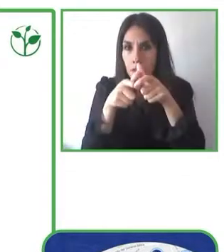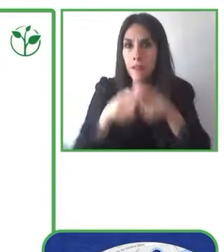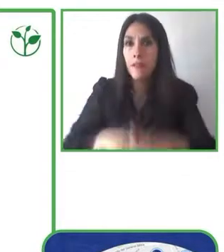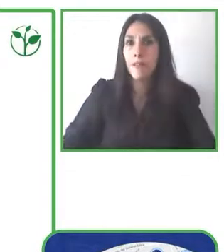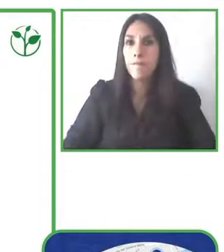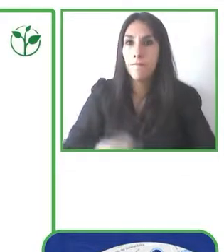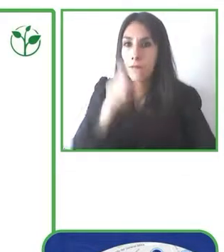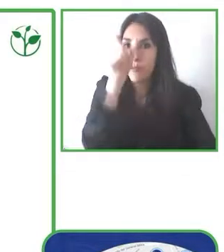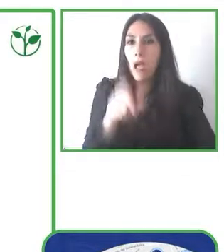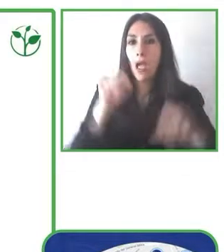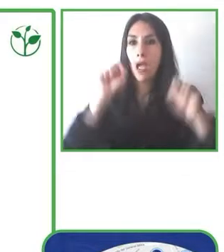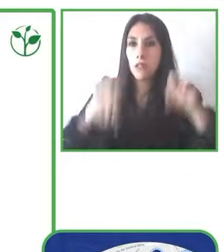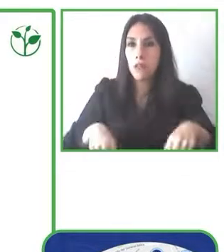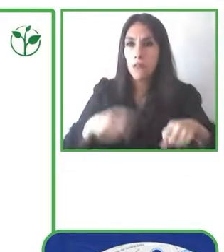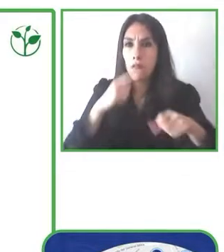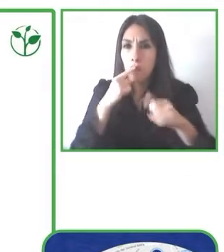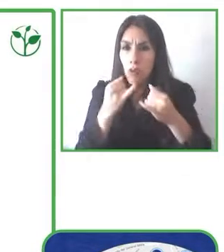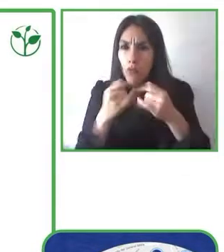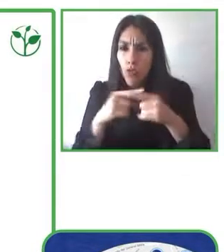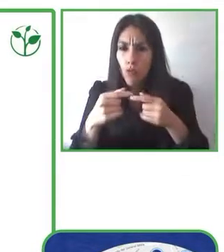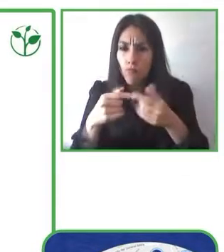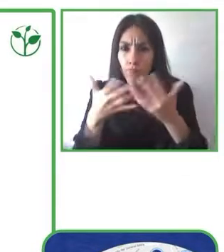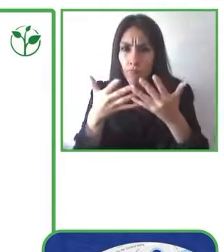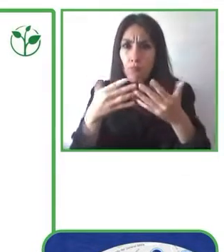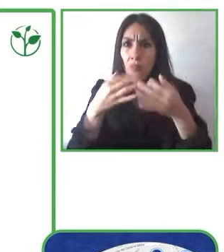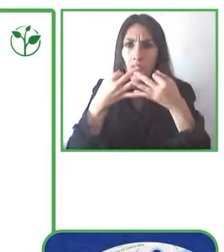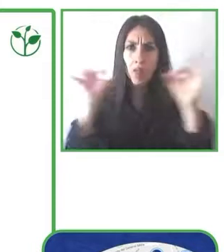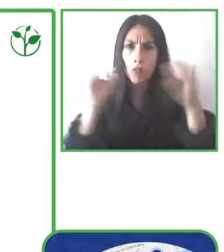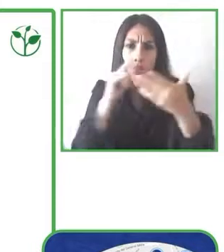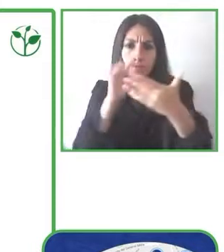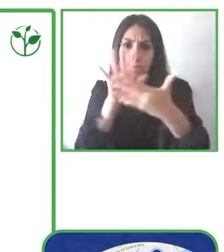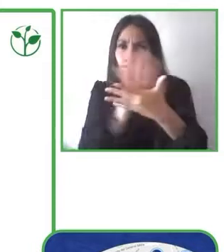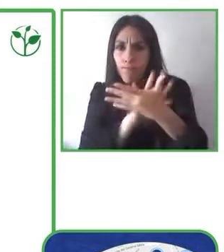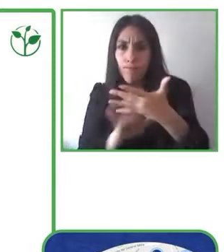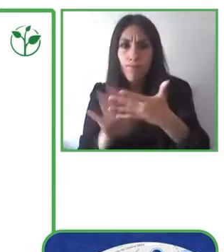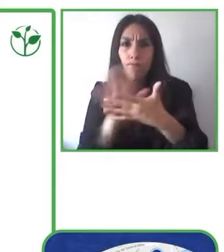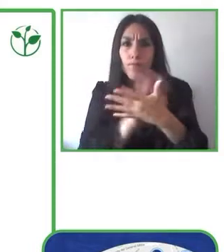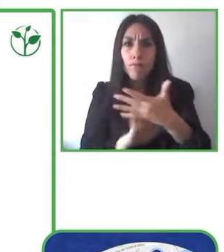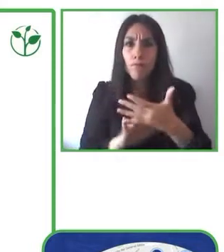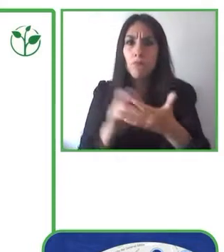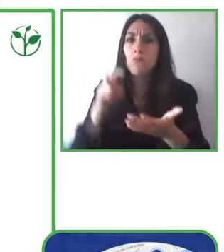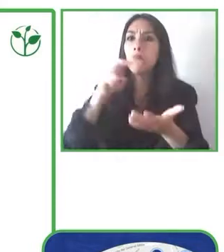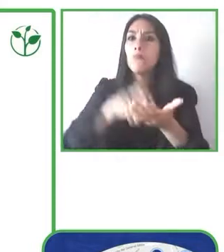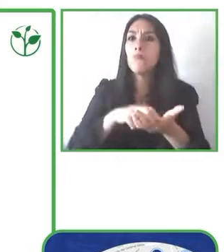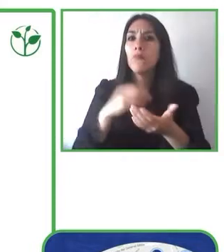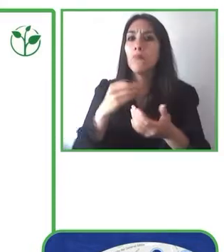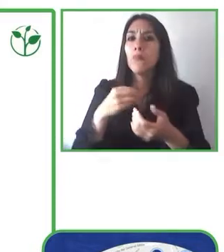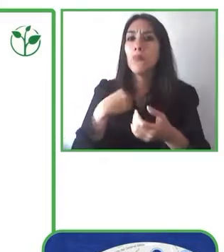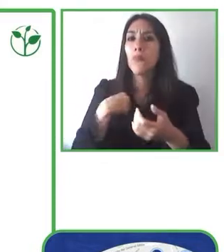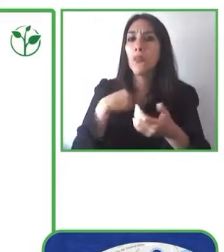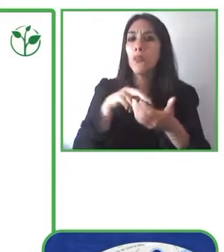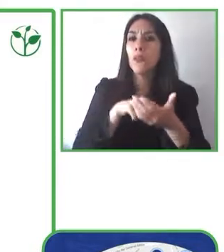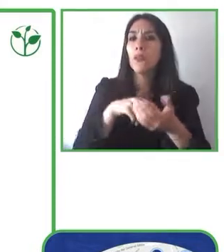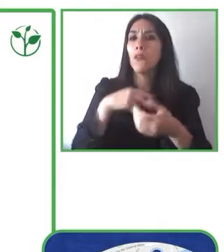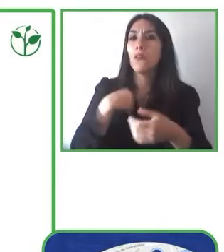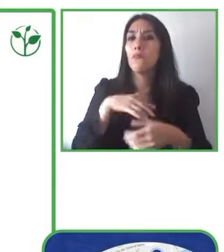datos de contacto pues si me queréis contactar yo estaría encantado de poder contestar a vuestras preguntas. Muchísimas gracias.